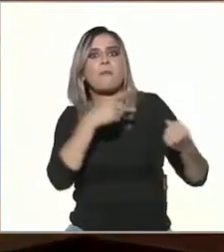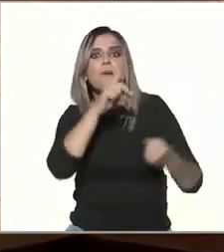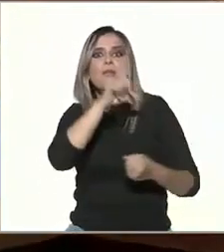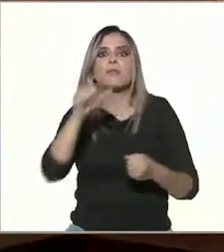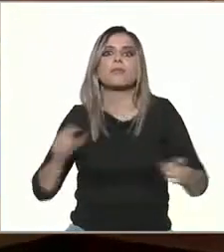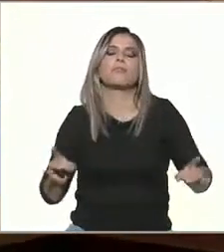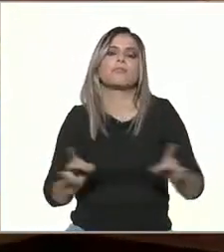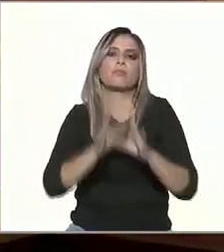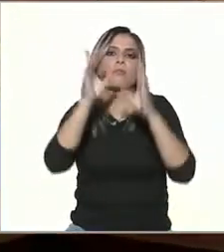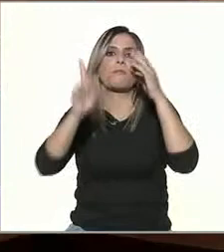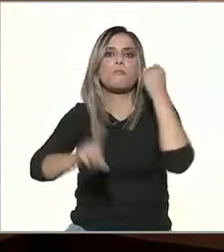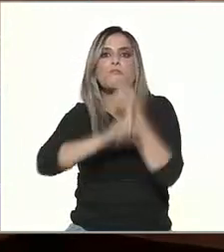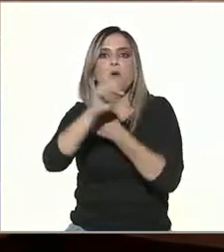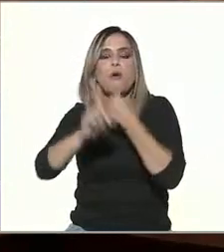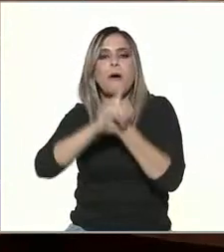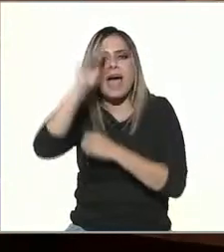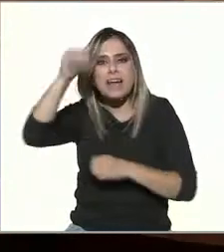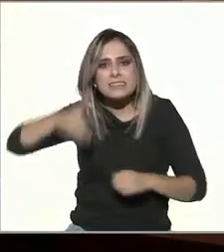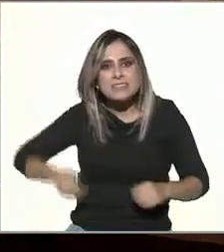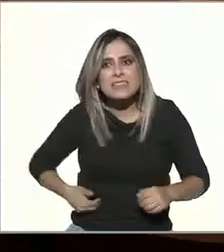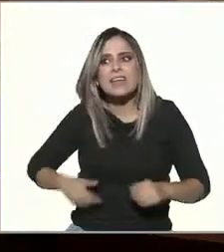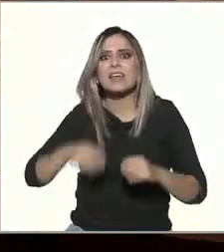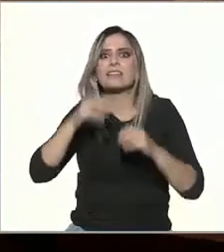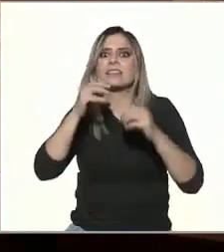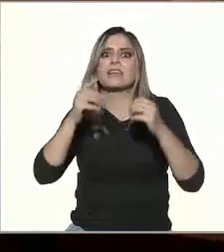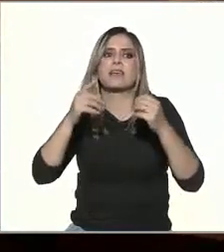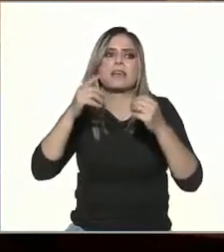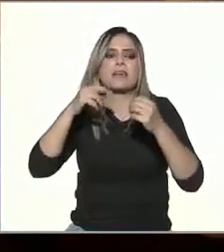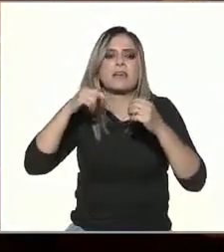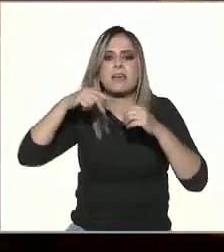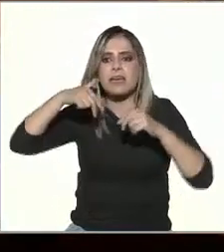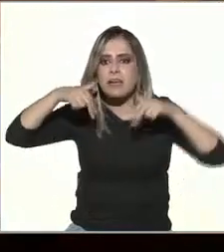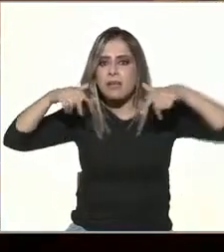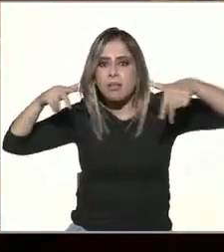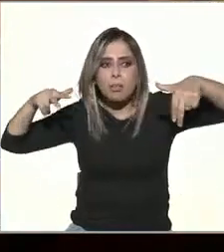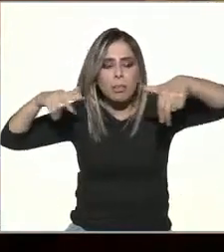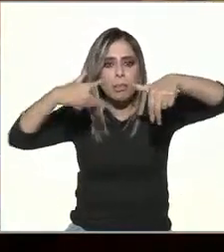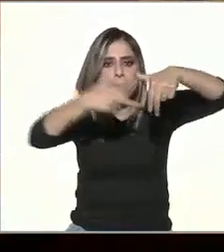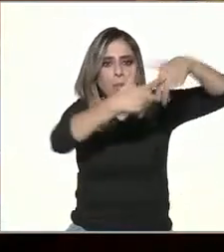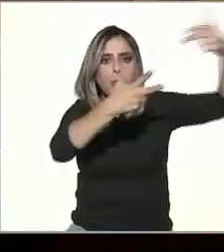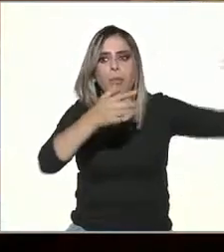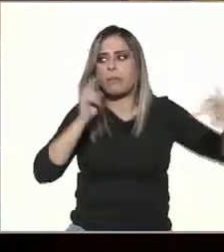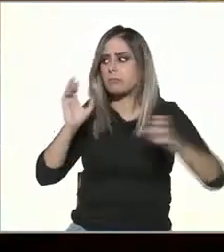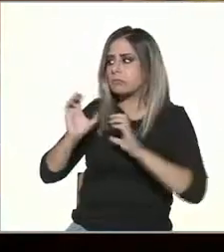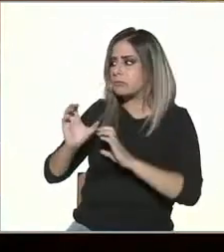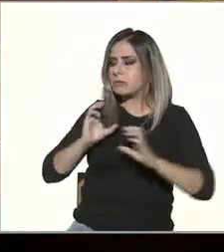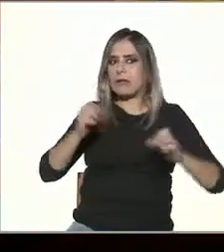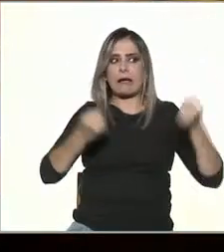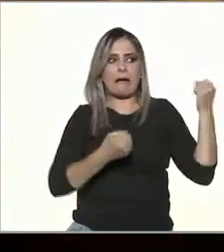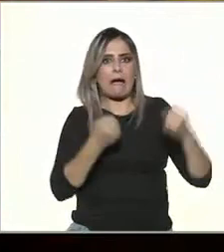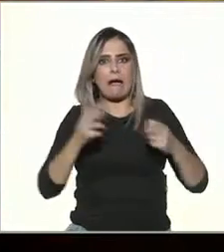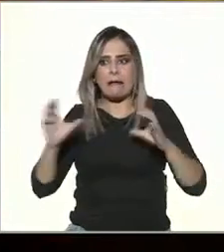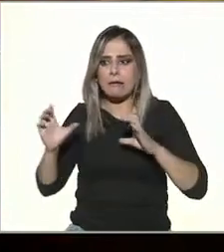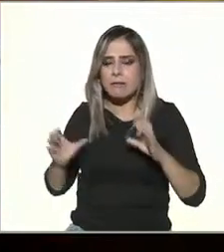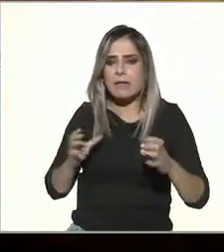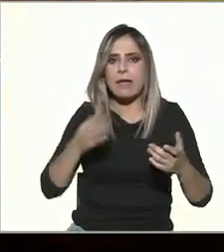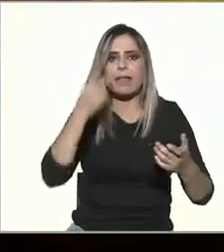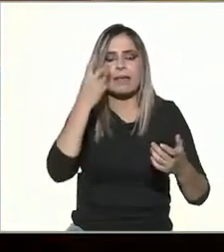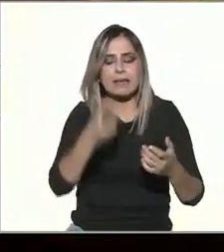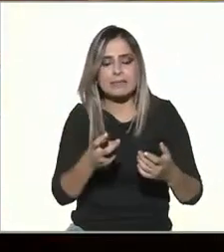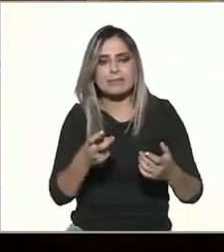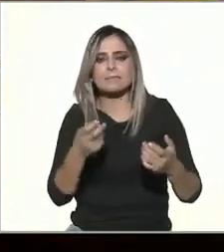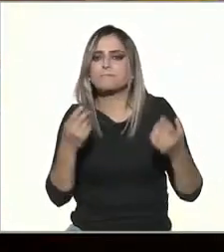había ya un riesgo latente para las personas el caminar en la calle y cuidarse de este tipo de vehículos